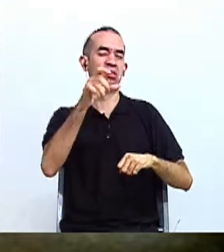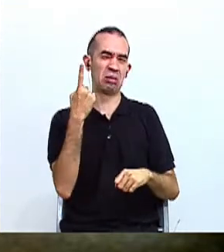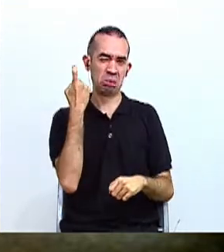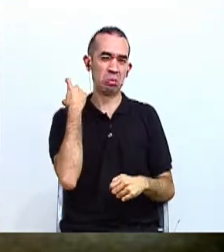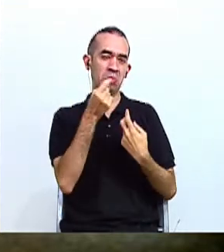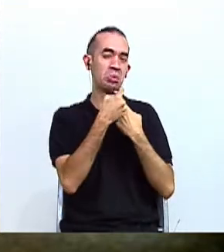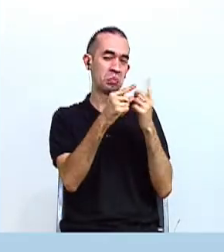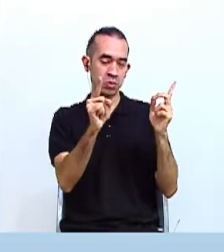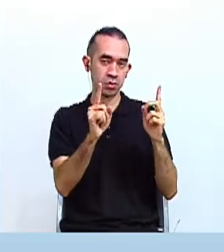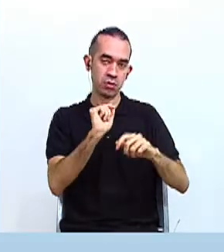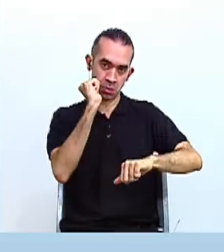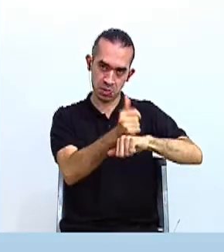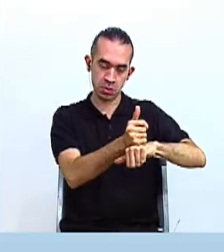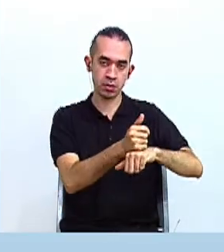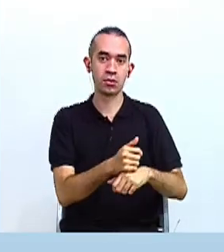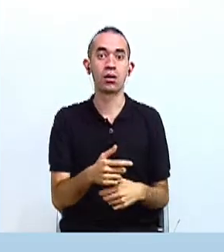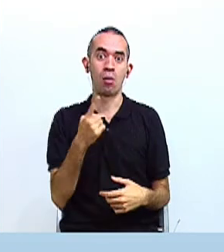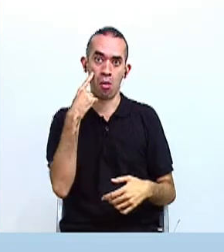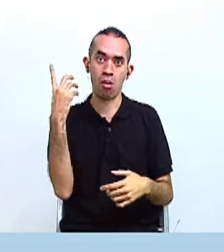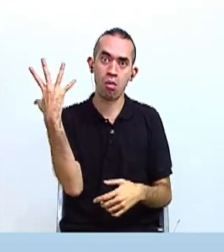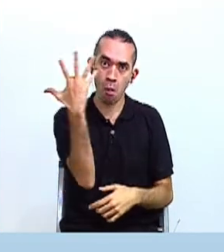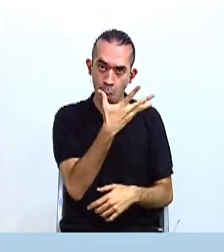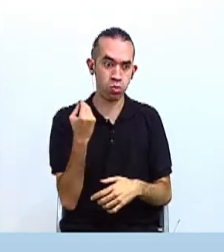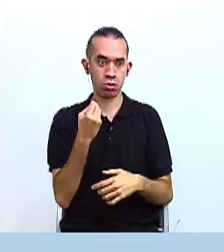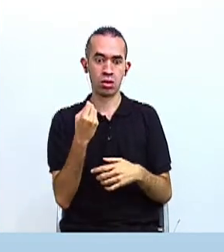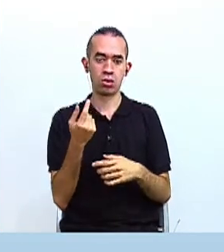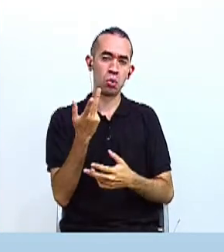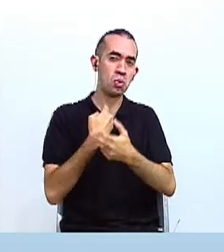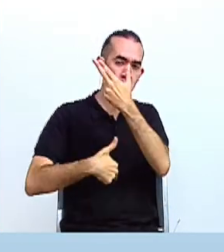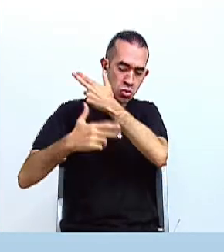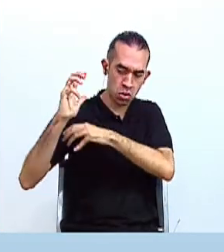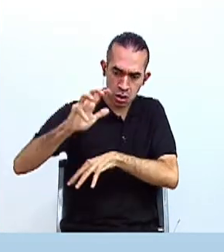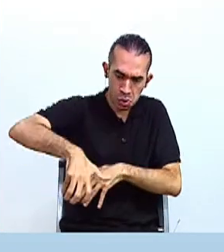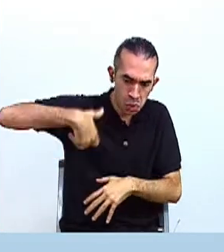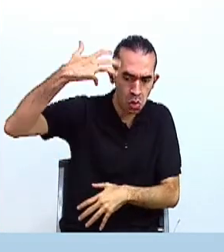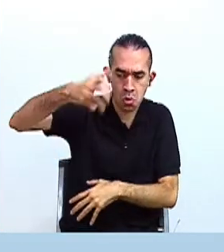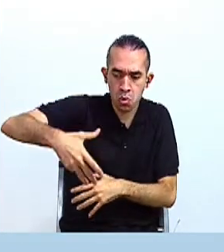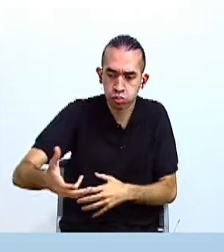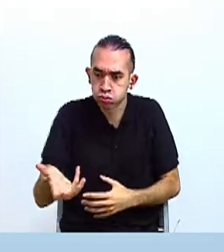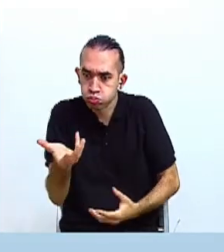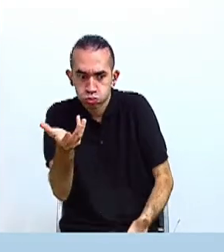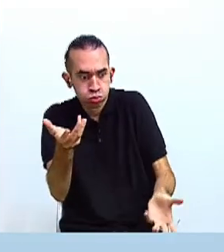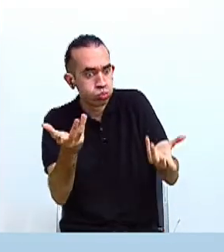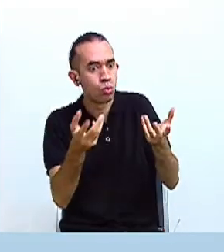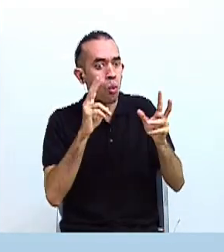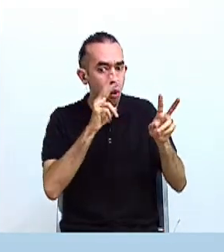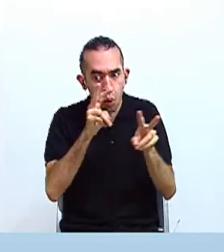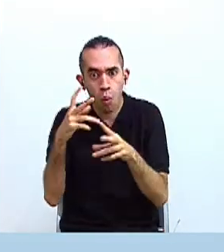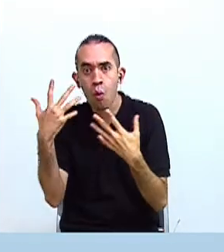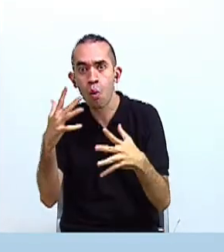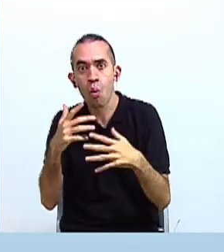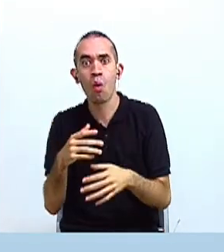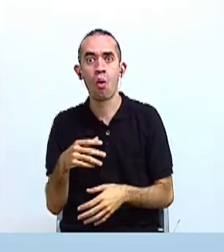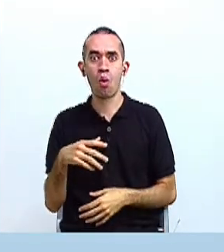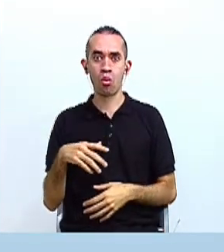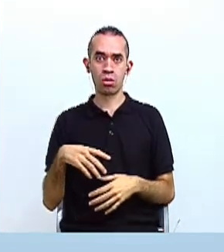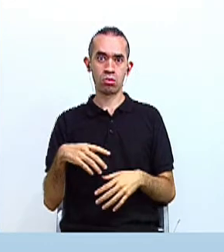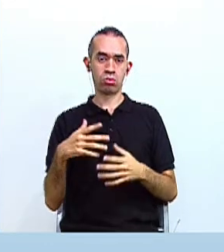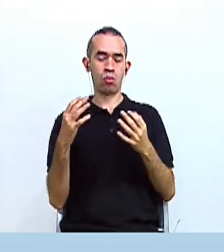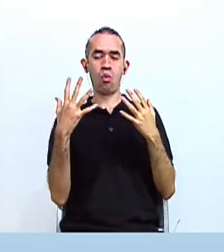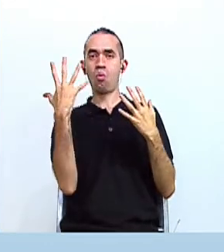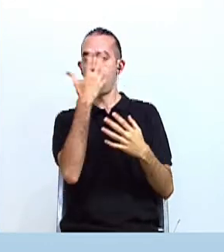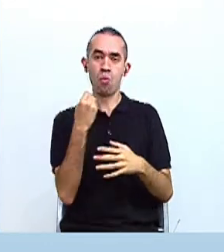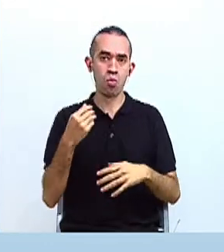Es parte del tesoro arqueológico y arquitectónico que tenemos en nuestro país. Bien, ahora que hemos observado